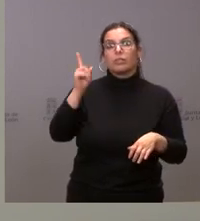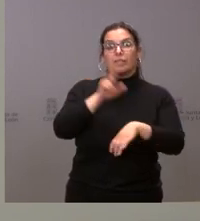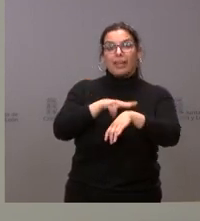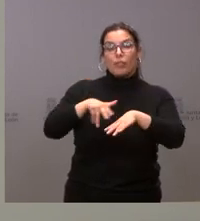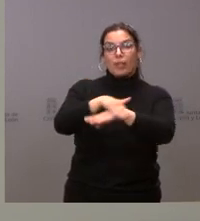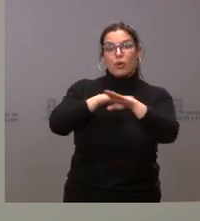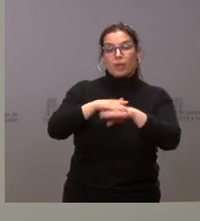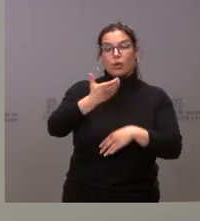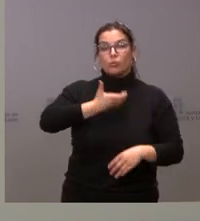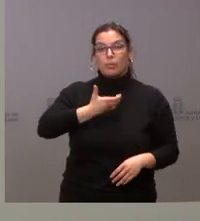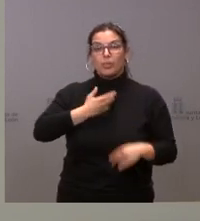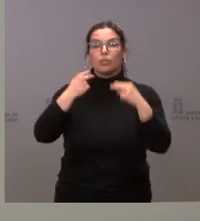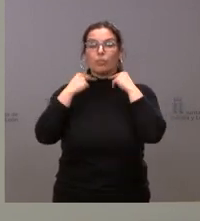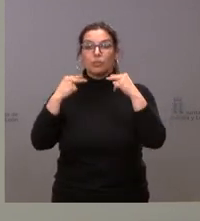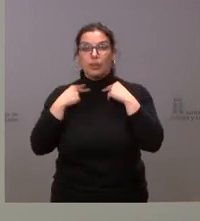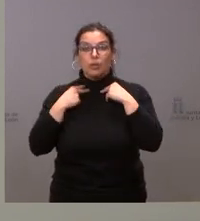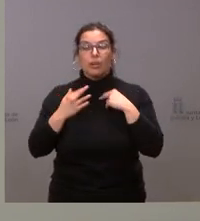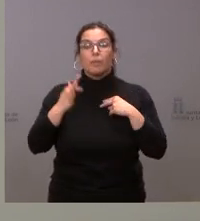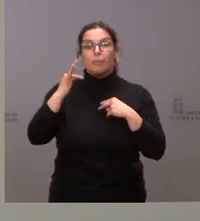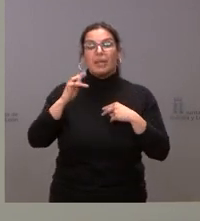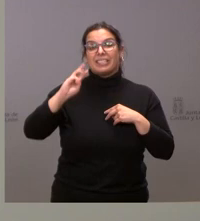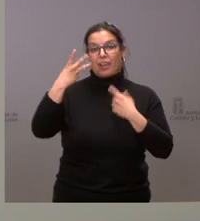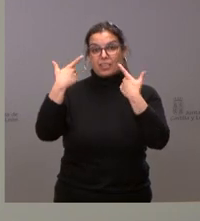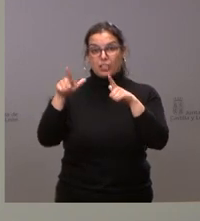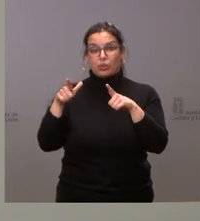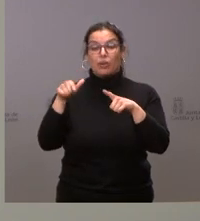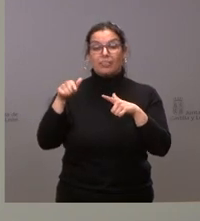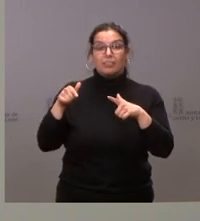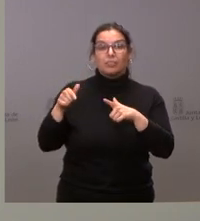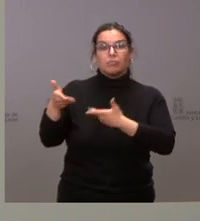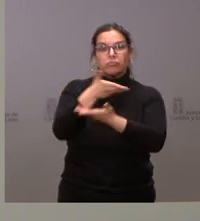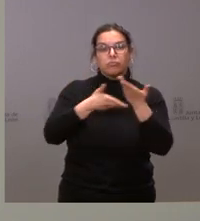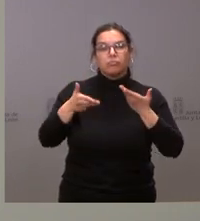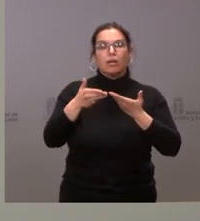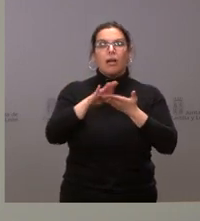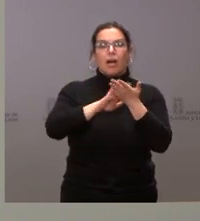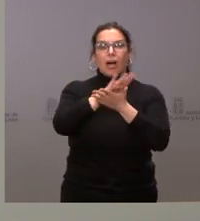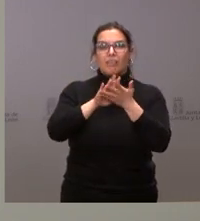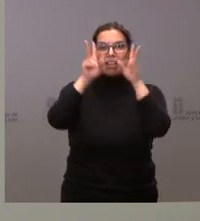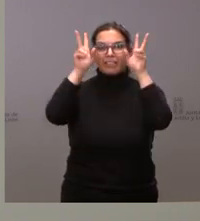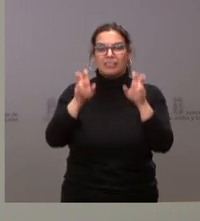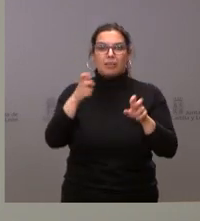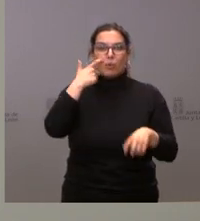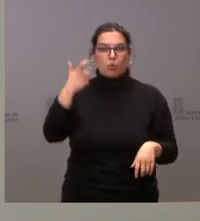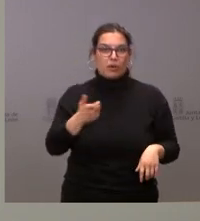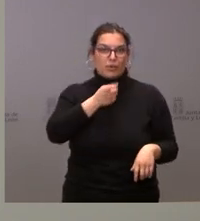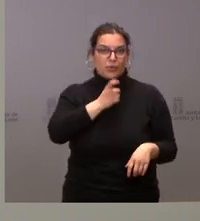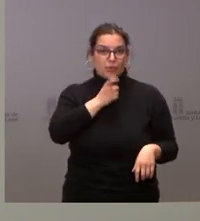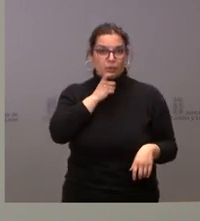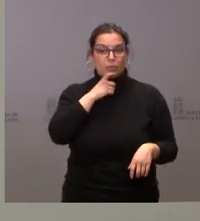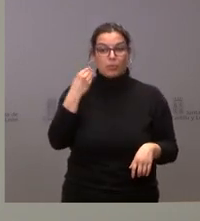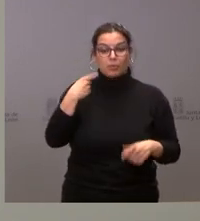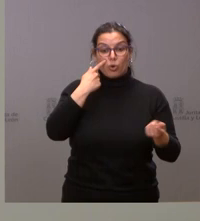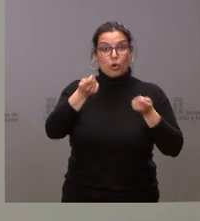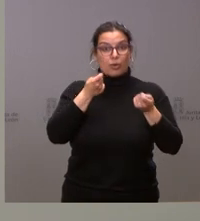locales y las entidades del tercer sector para abordar cuestiones relativas de Ucrania. Se trata de seguir manteniendo este nivel de